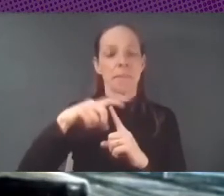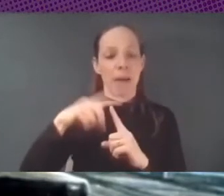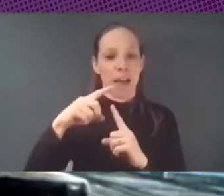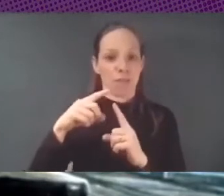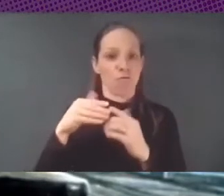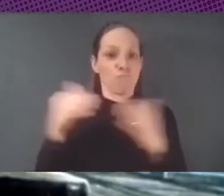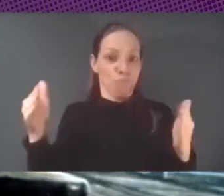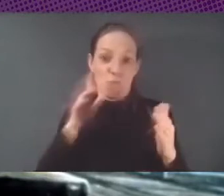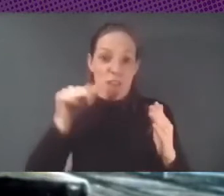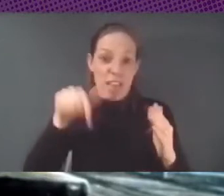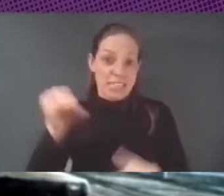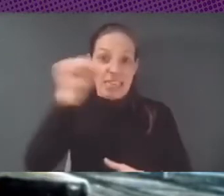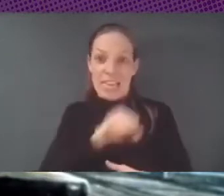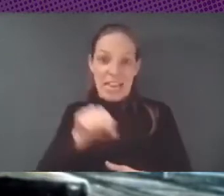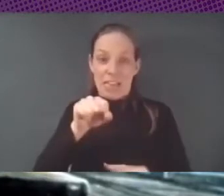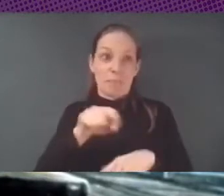pandémico.